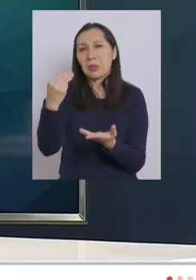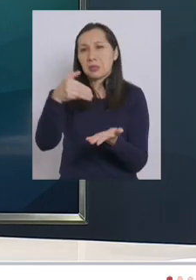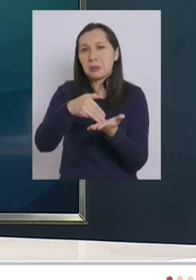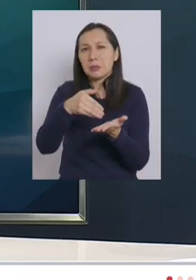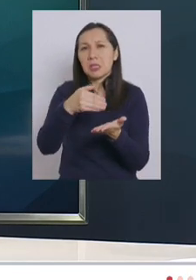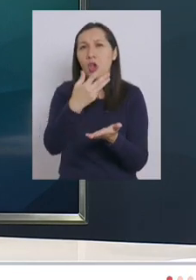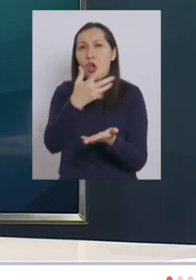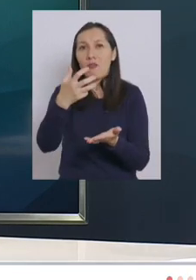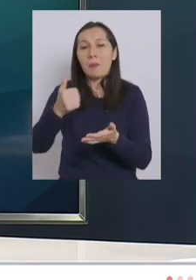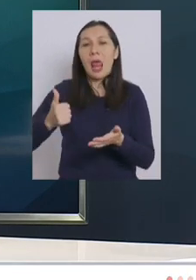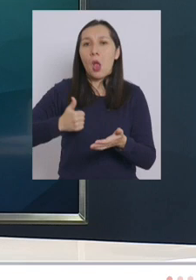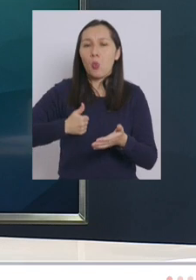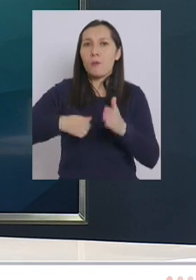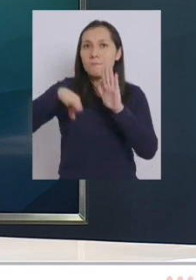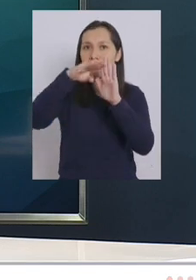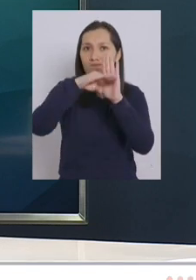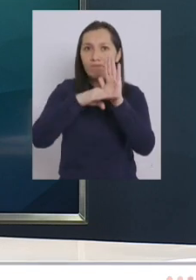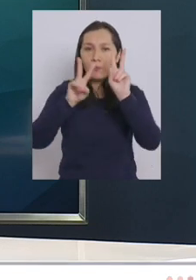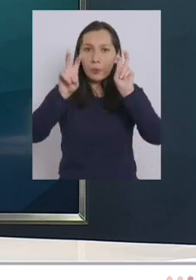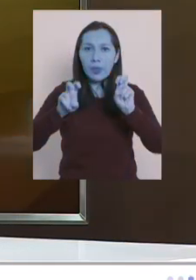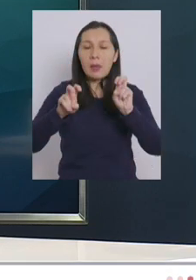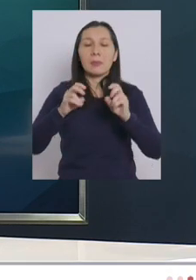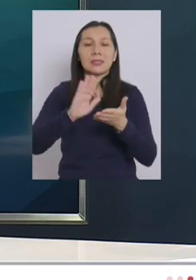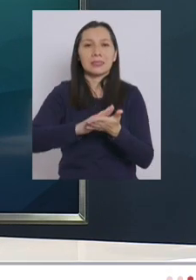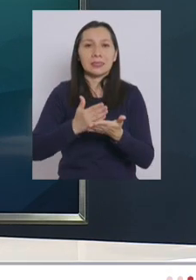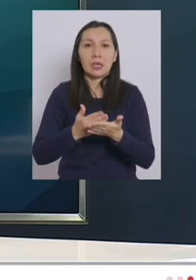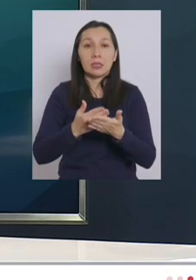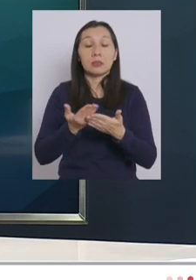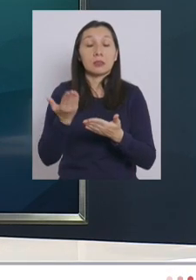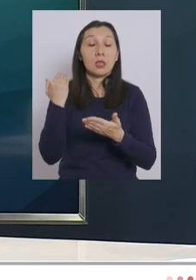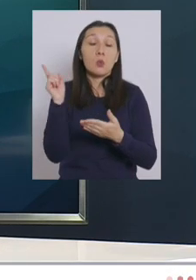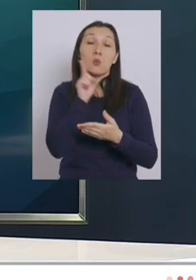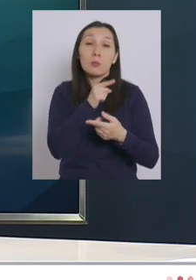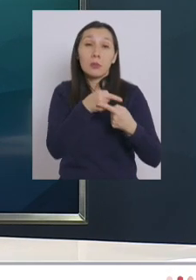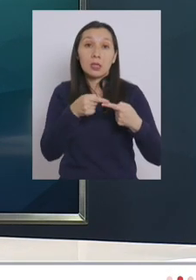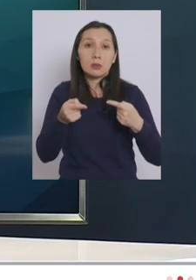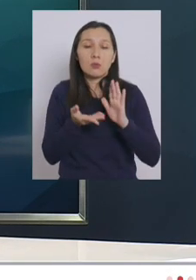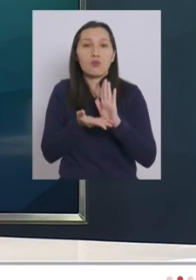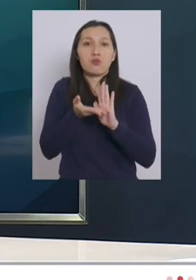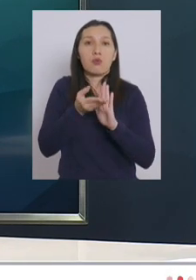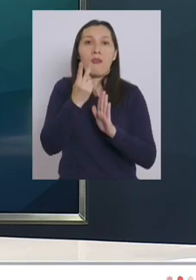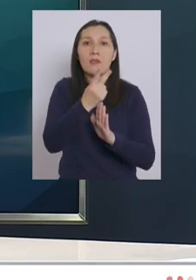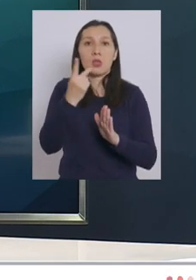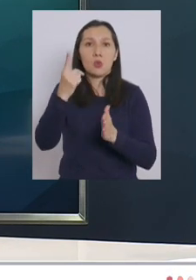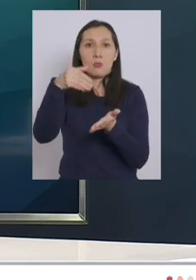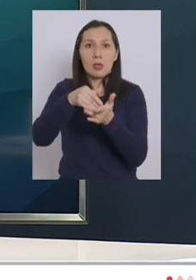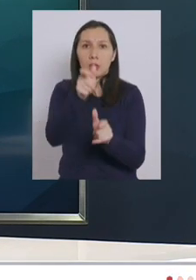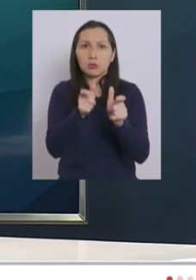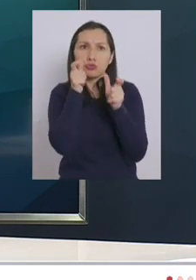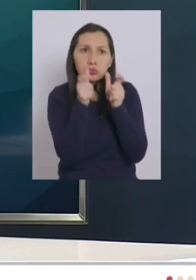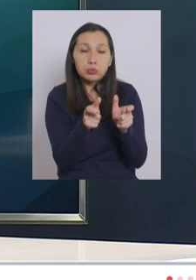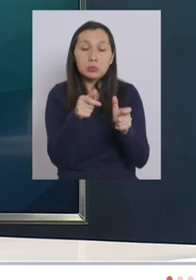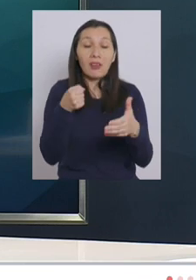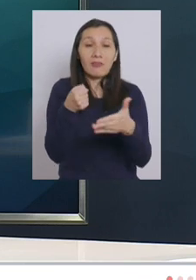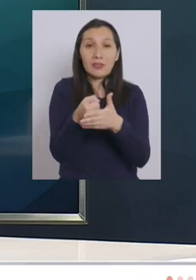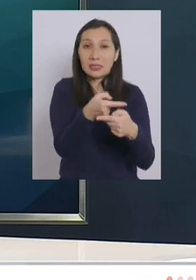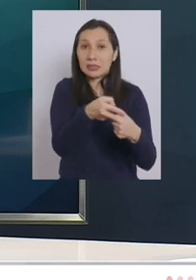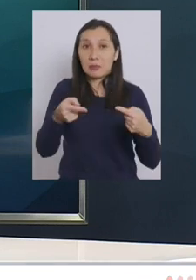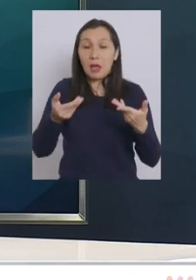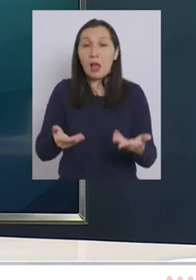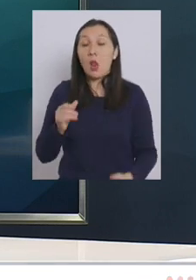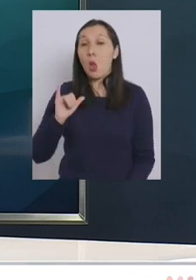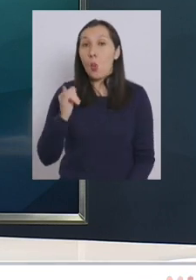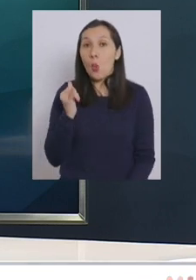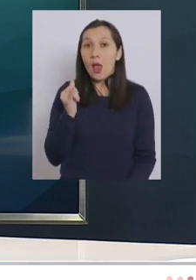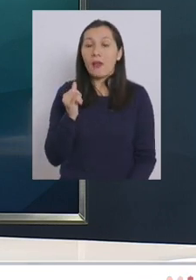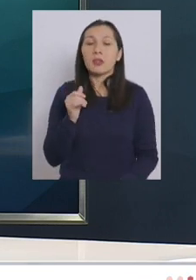para cumplir las medidas sanitarias en la última semana ese promedio subió a 21.000 solamente este fin de semana en el día